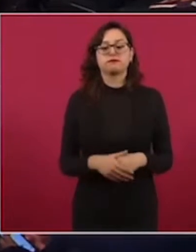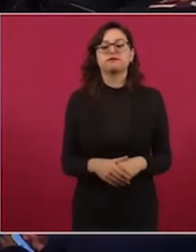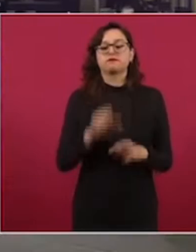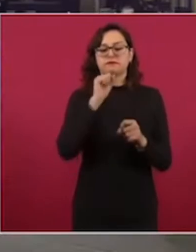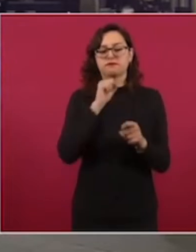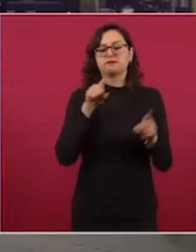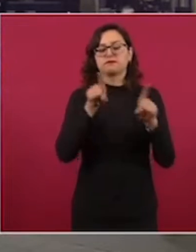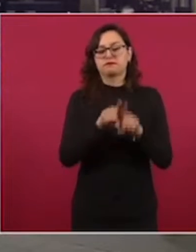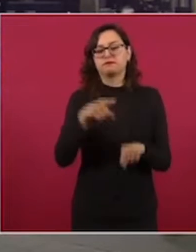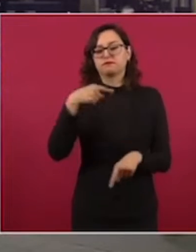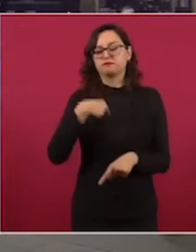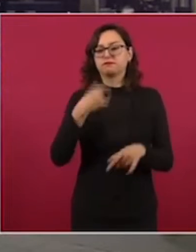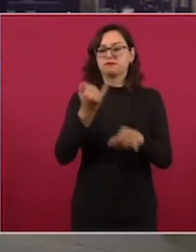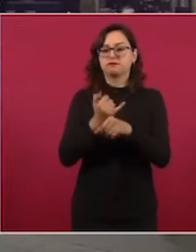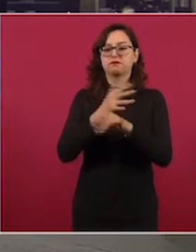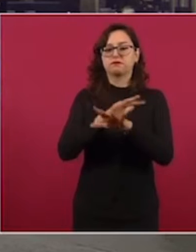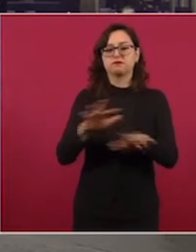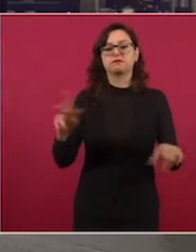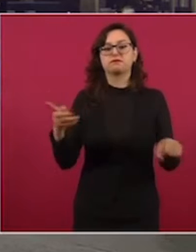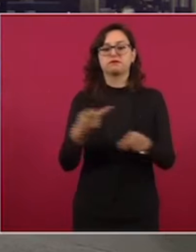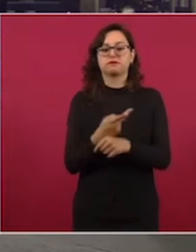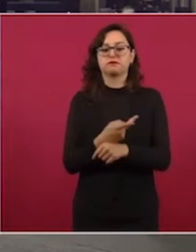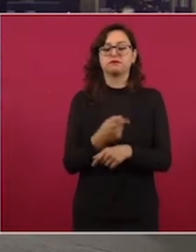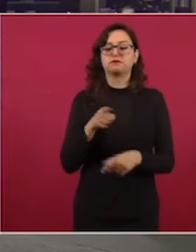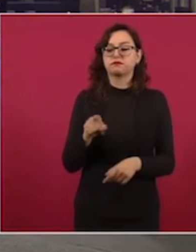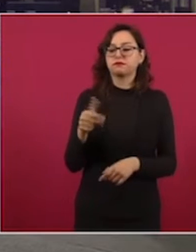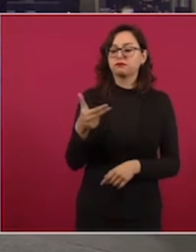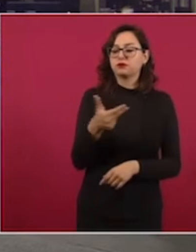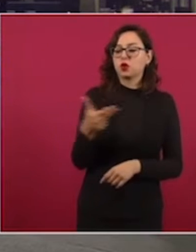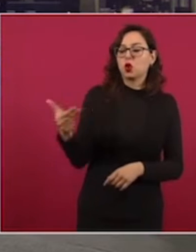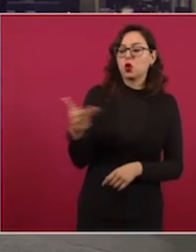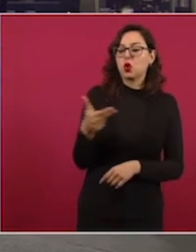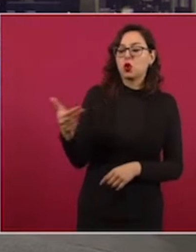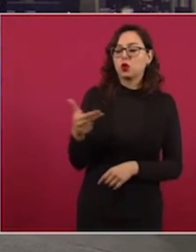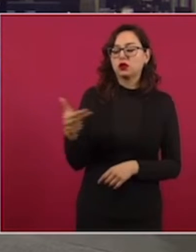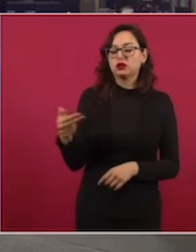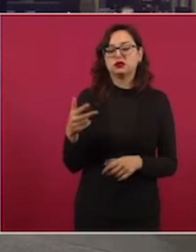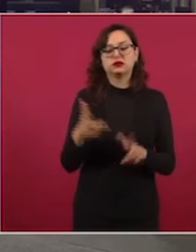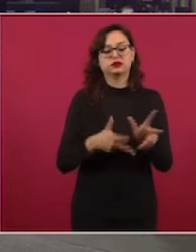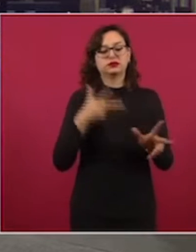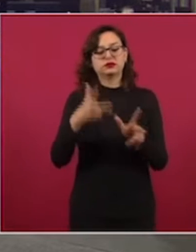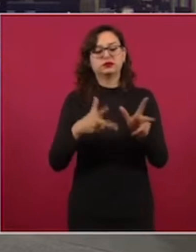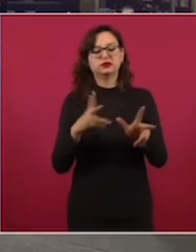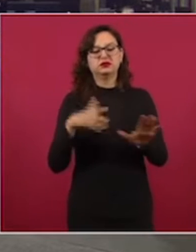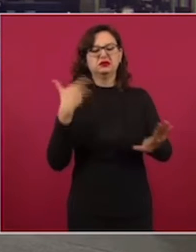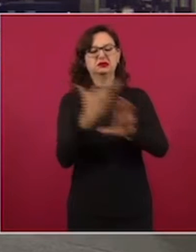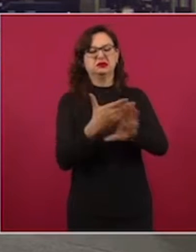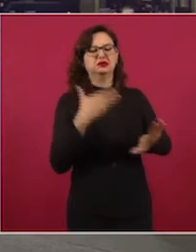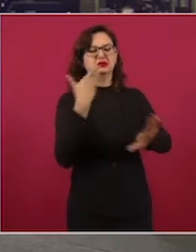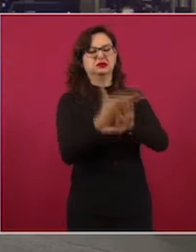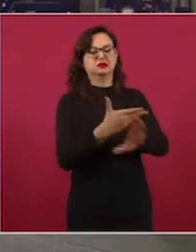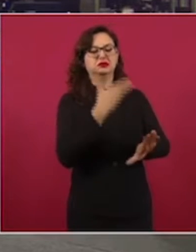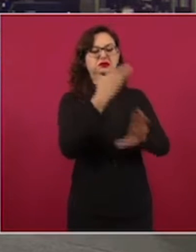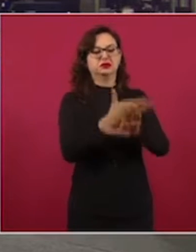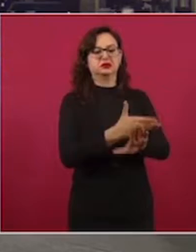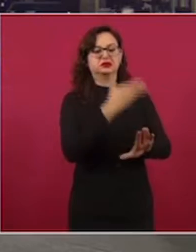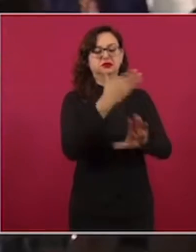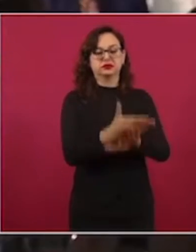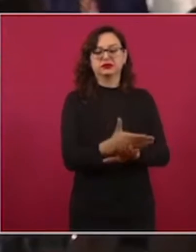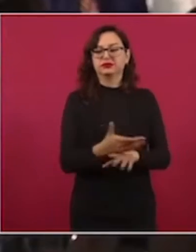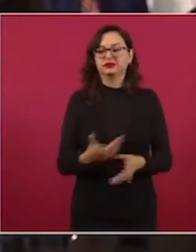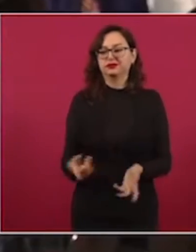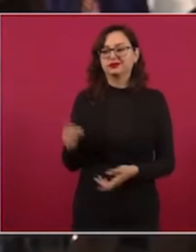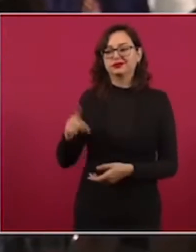Descubrimos que una hotelera se ha disfrazado de ambientalista para detener el Tren Maya en el Tramo 5, confirmando sus dichos sobre los